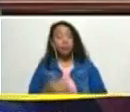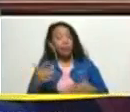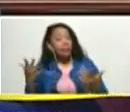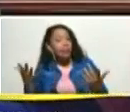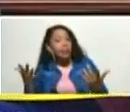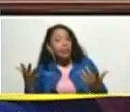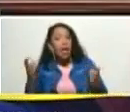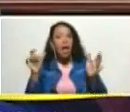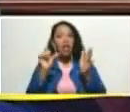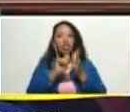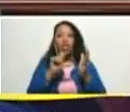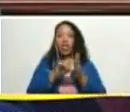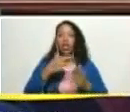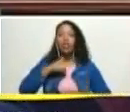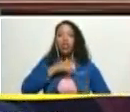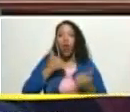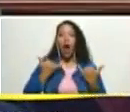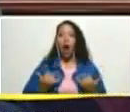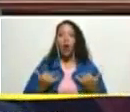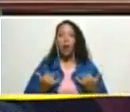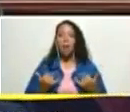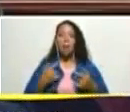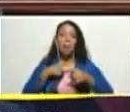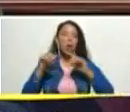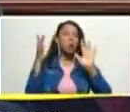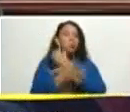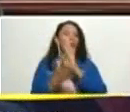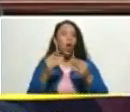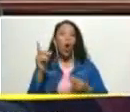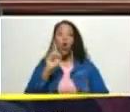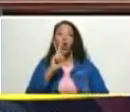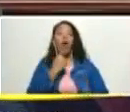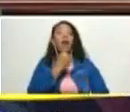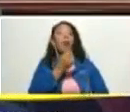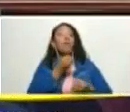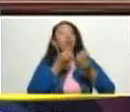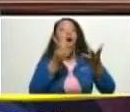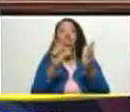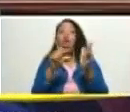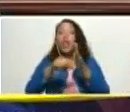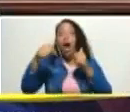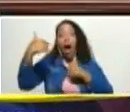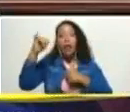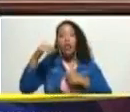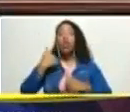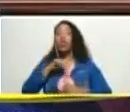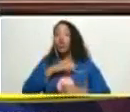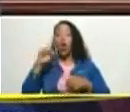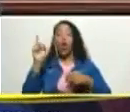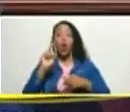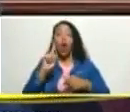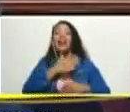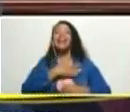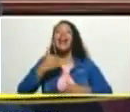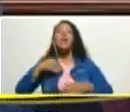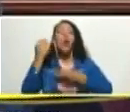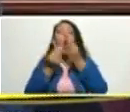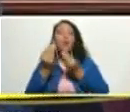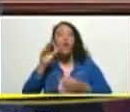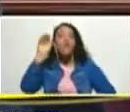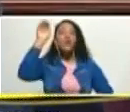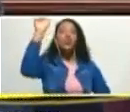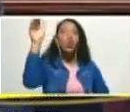¿y dónde estamos? pero sobre todo no digamos dónde estamos dónde queremos ir dónde queremos estar